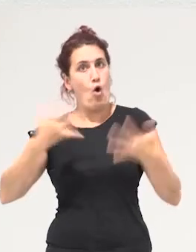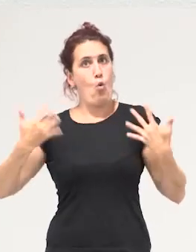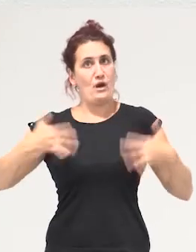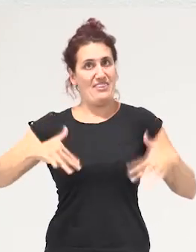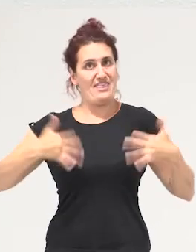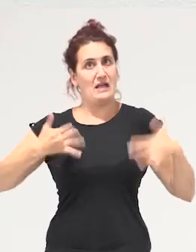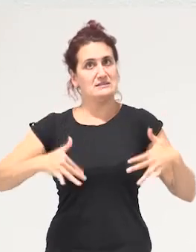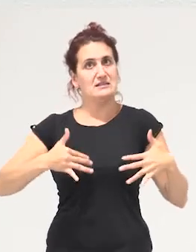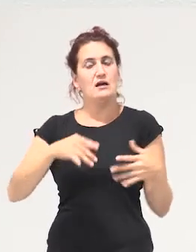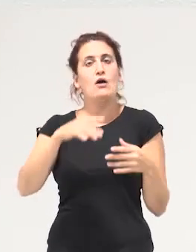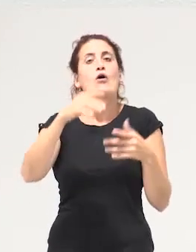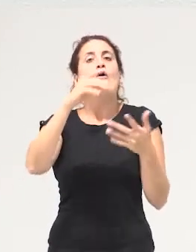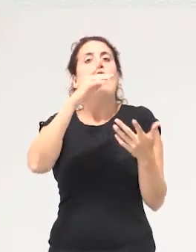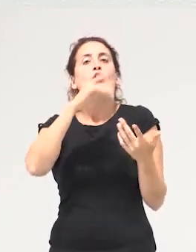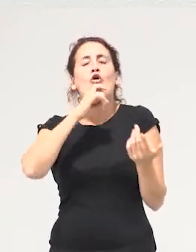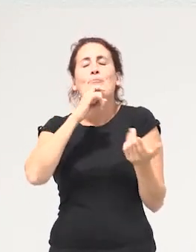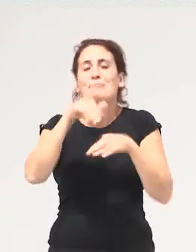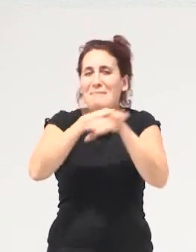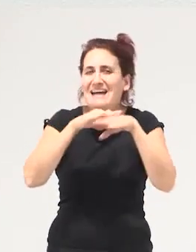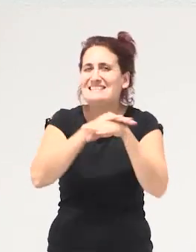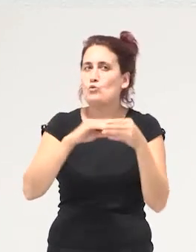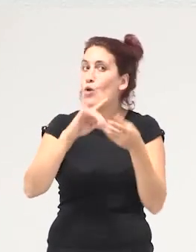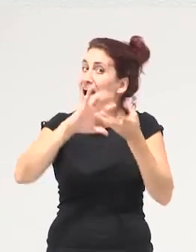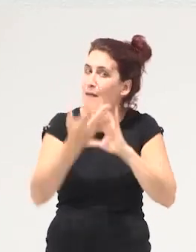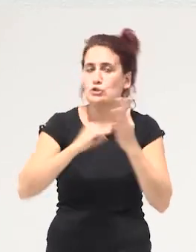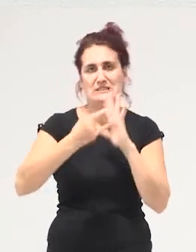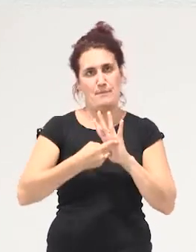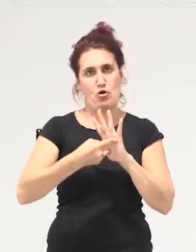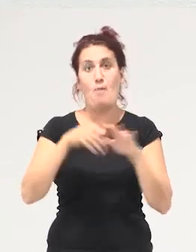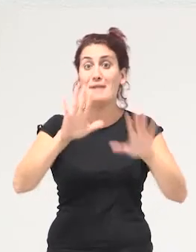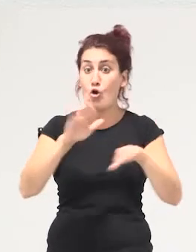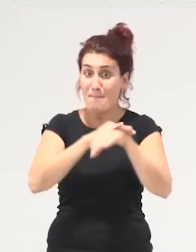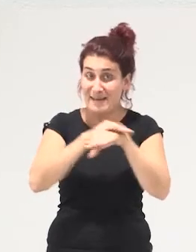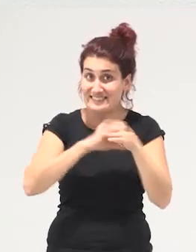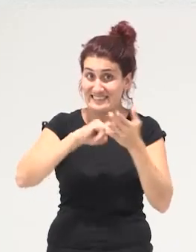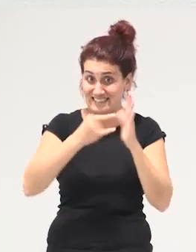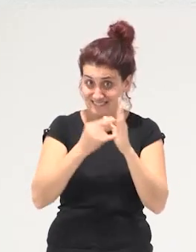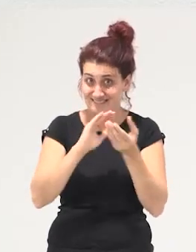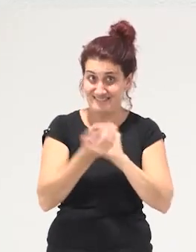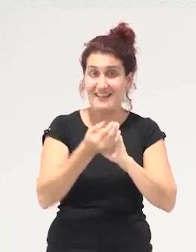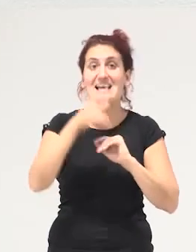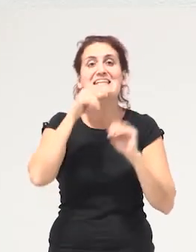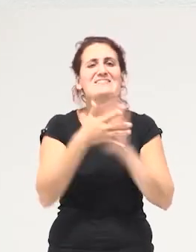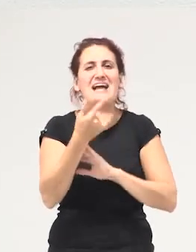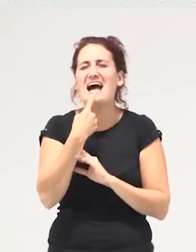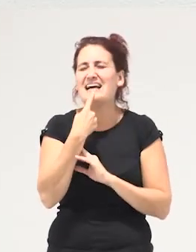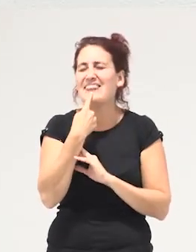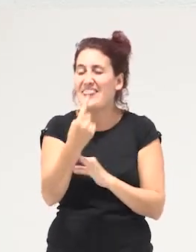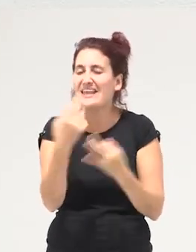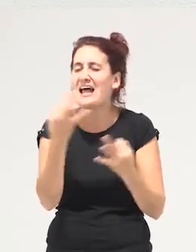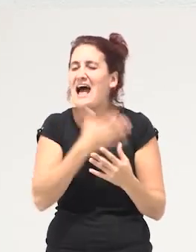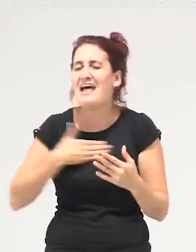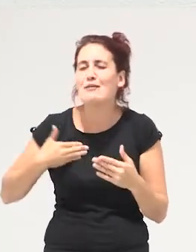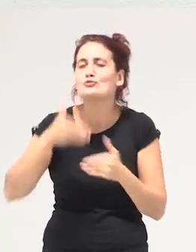con poner las bases de un cambio sistémico pero para poner las bases de un cambio sistémico necesitamos saber hacia donde queremos ir y aquí está el